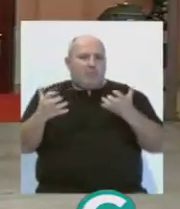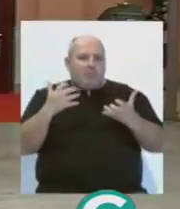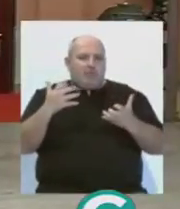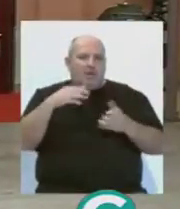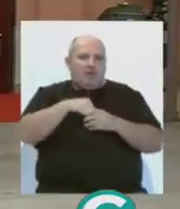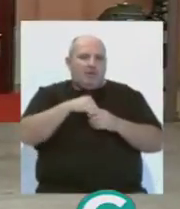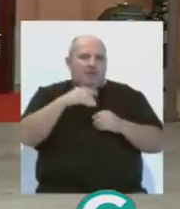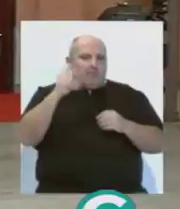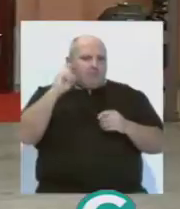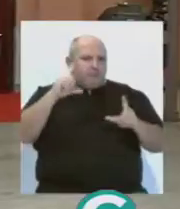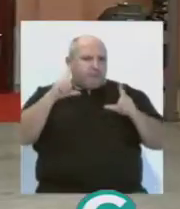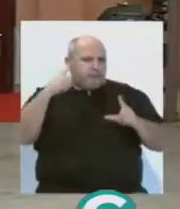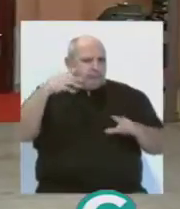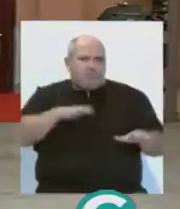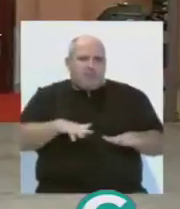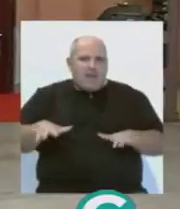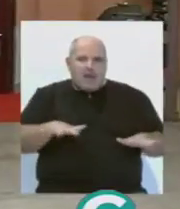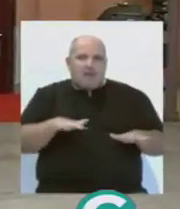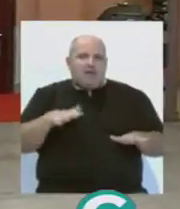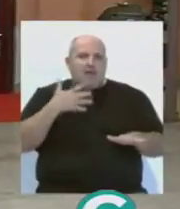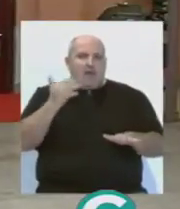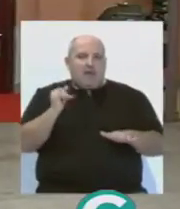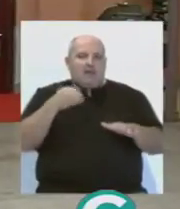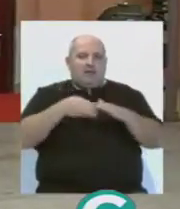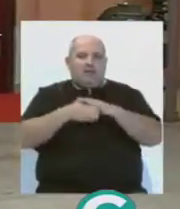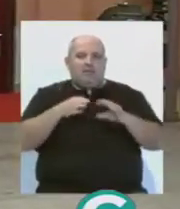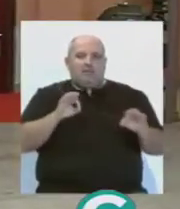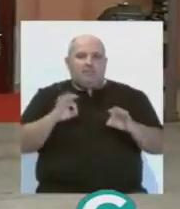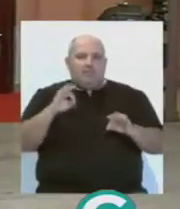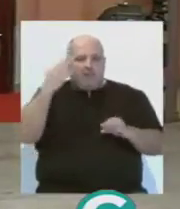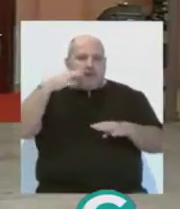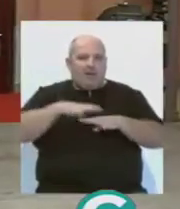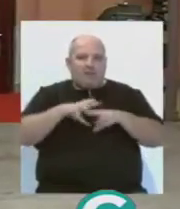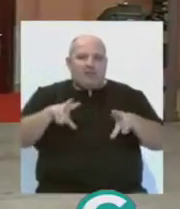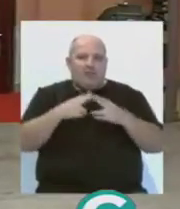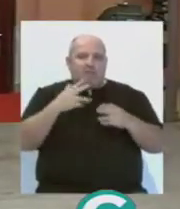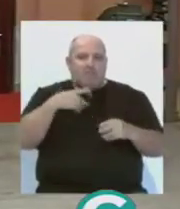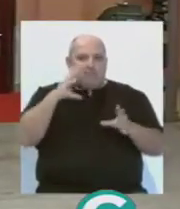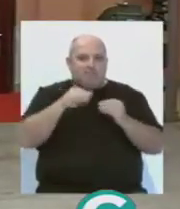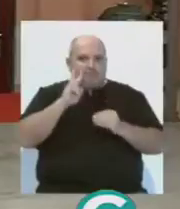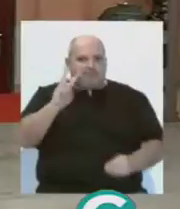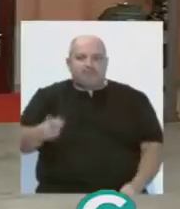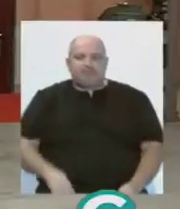Moreno con Sergio Monroy Alpriano, que ya tiene disponible la coreografía en redes sociales. La vemos.